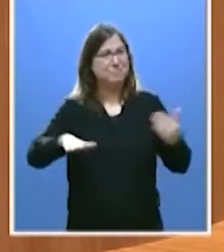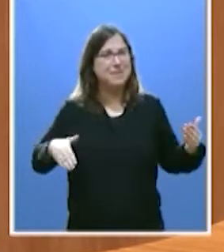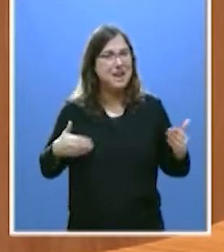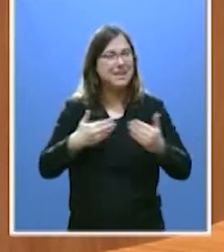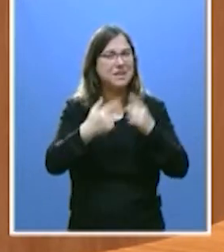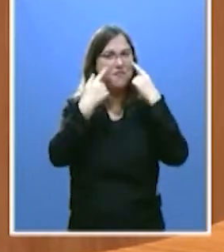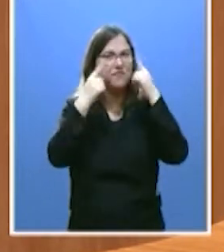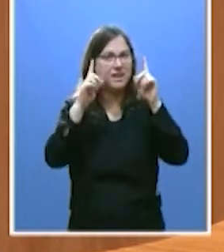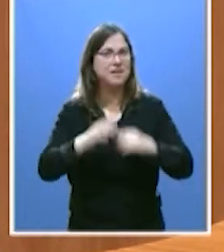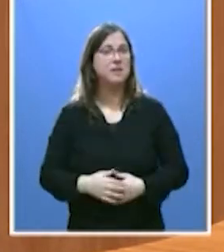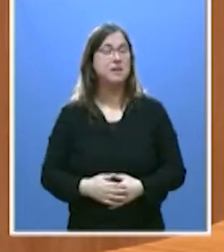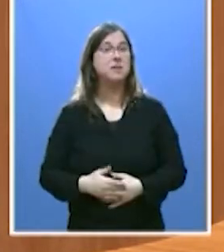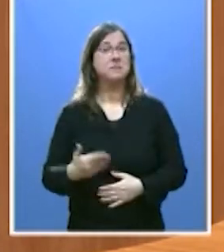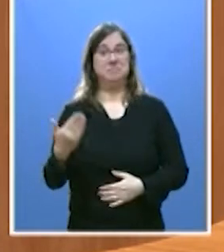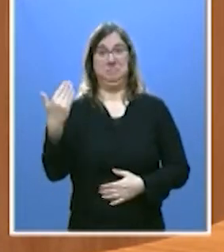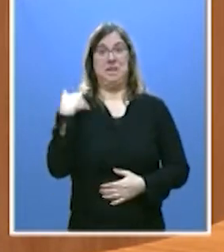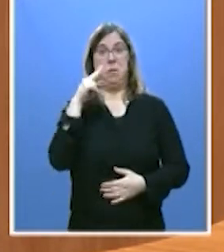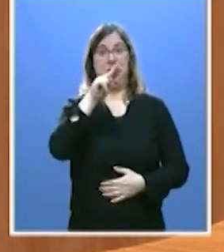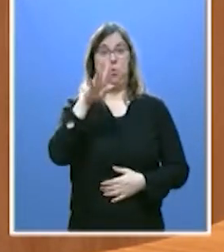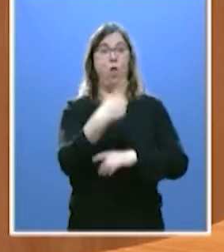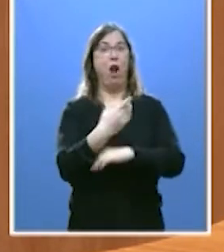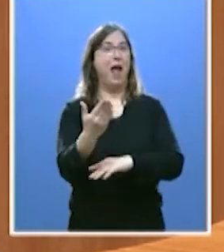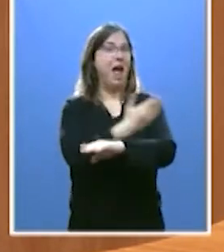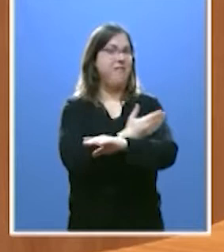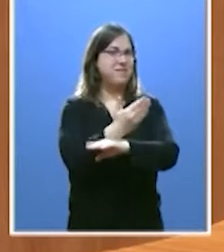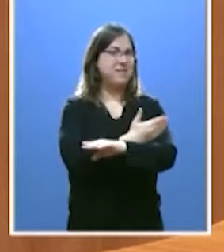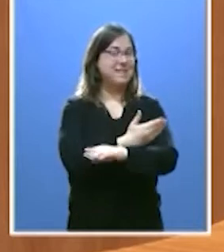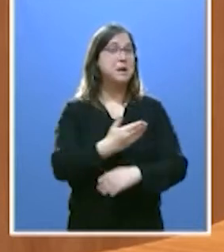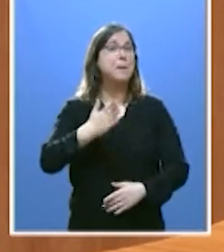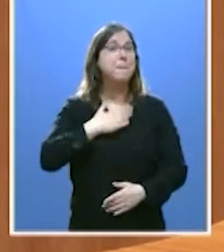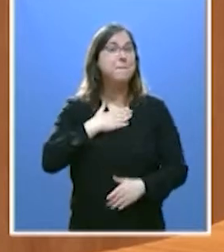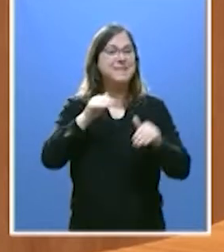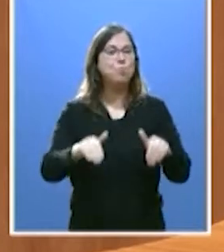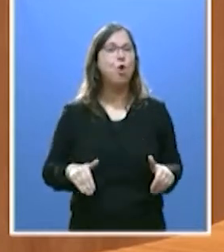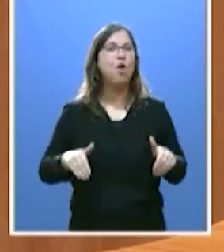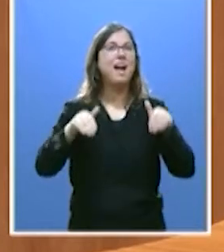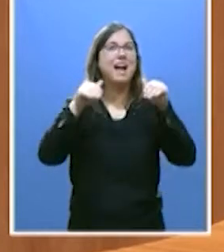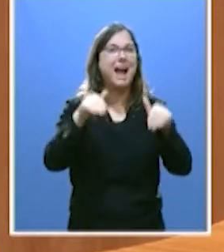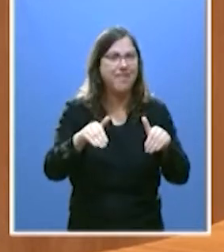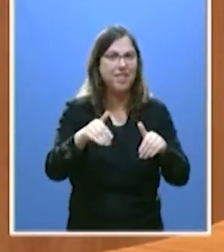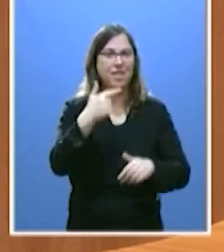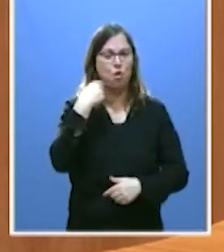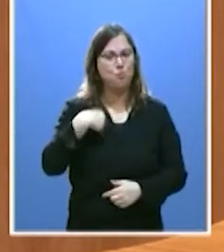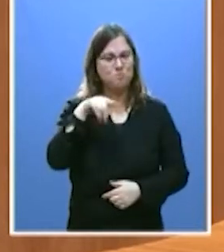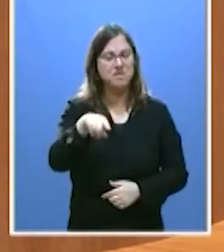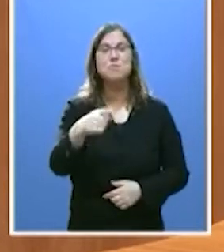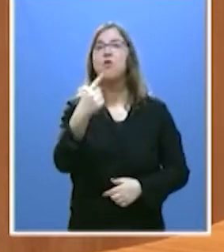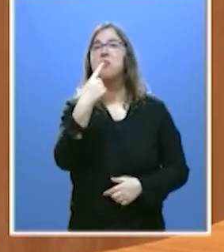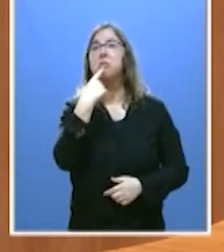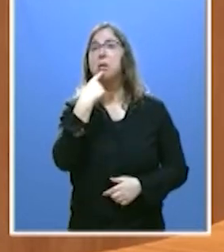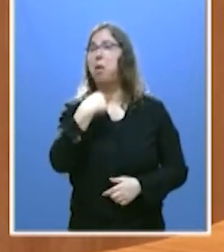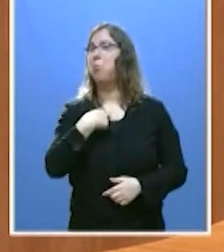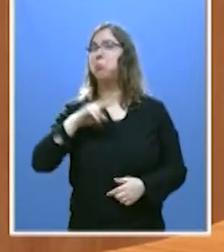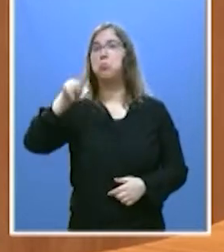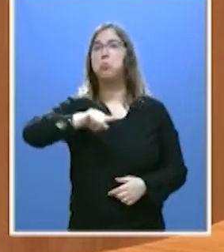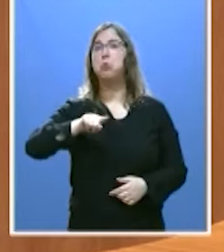es así, que 24 horas antes el propio candidato negaba que fuera a presentar